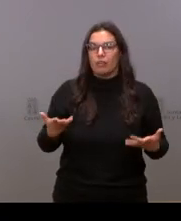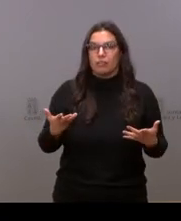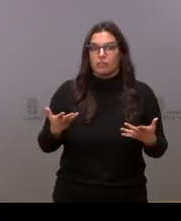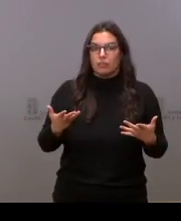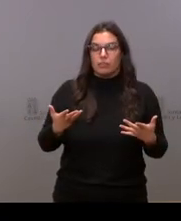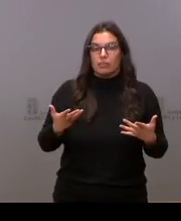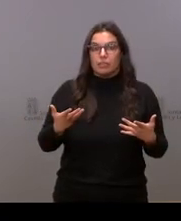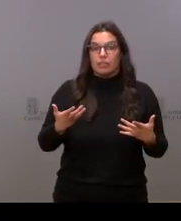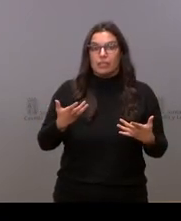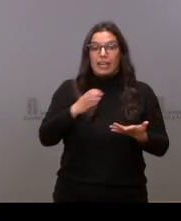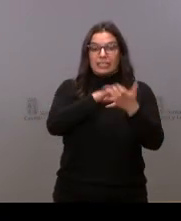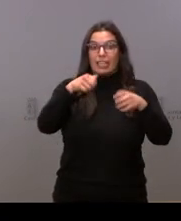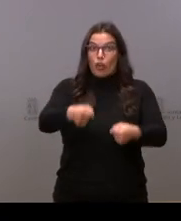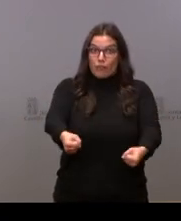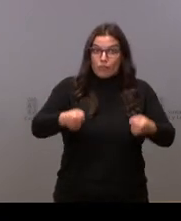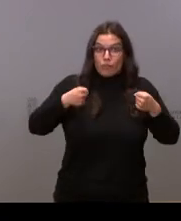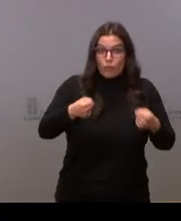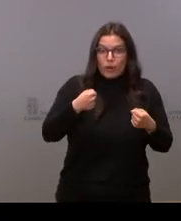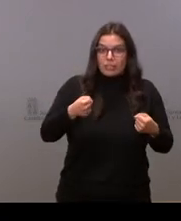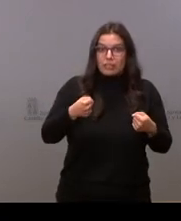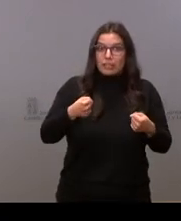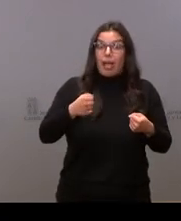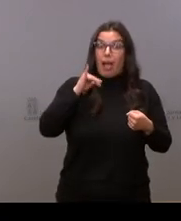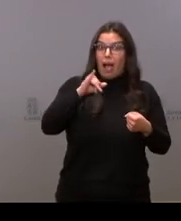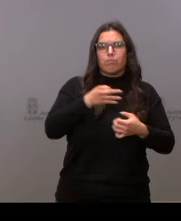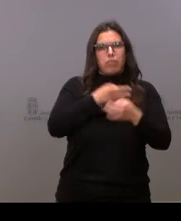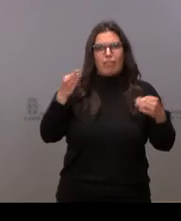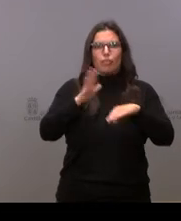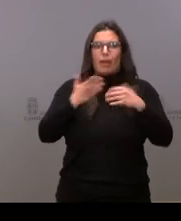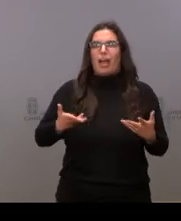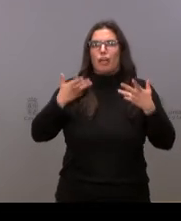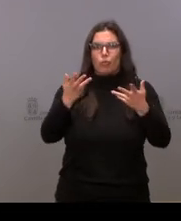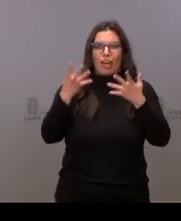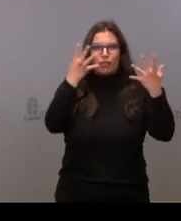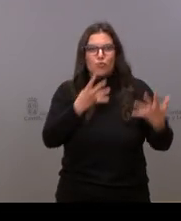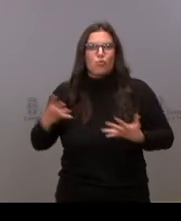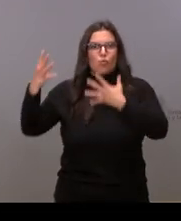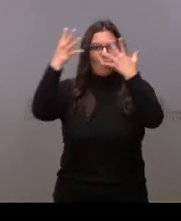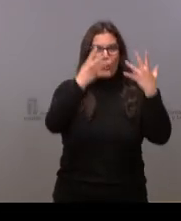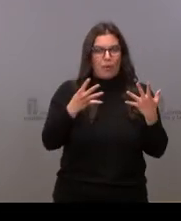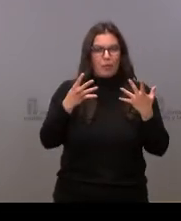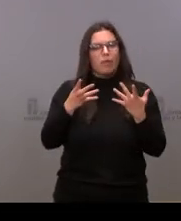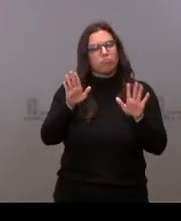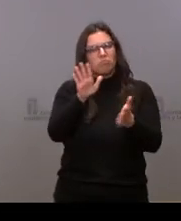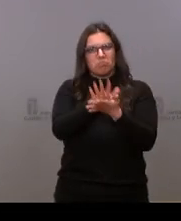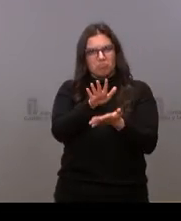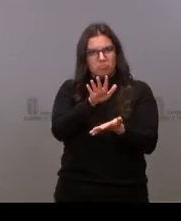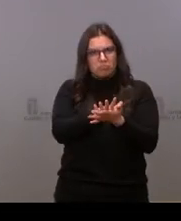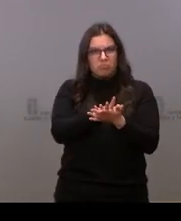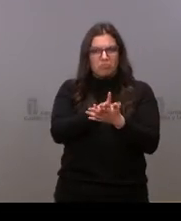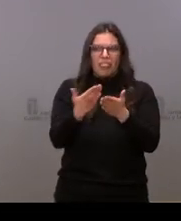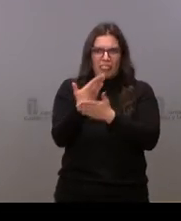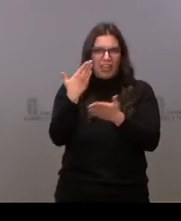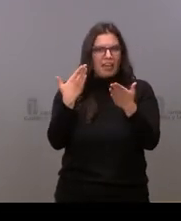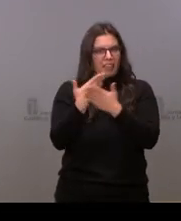una Castilla y León fuerte podremos ayudarnos las nueve provincias. Vamos a tener tranquilidad, todavía quedan